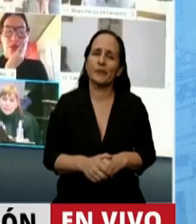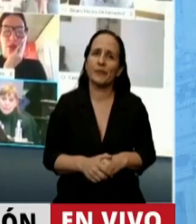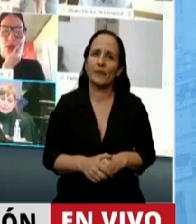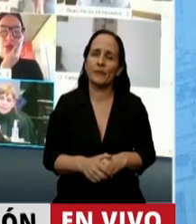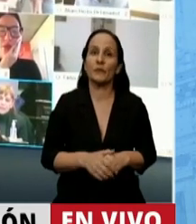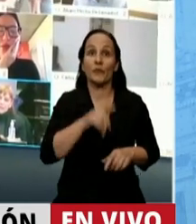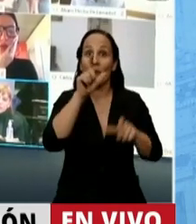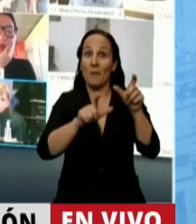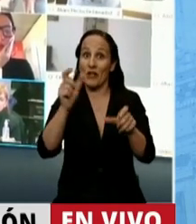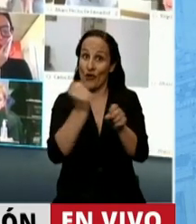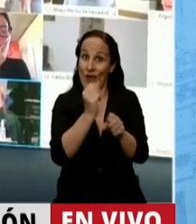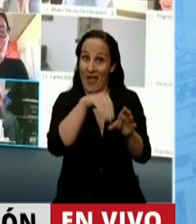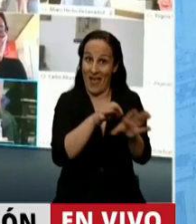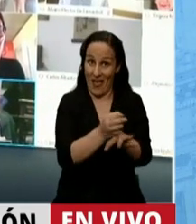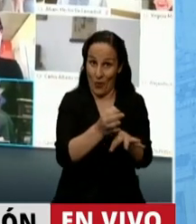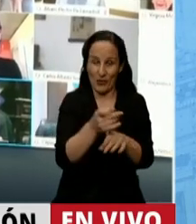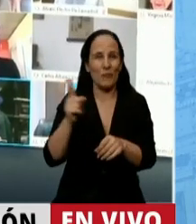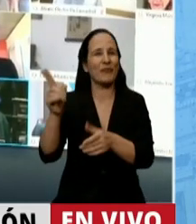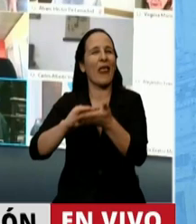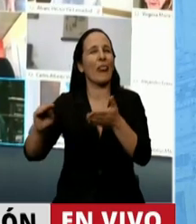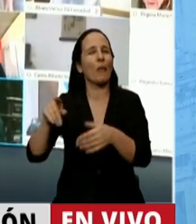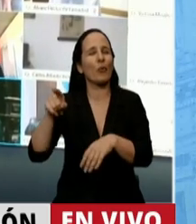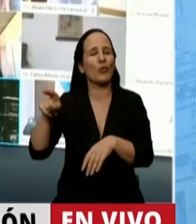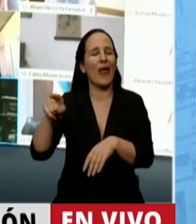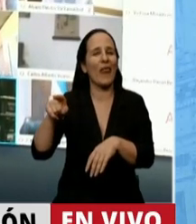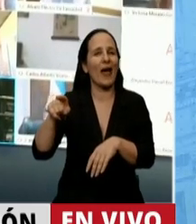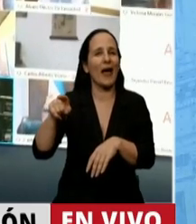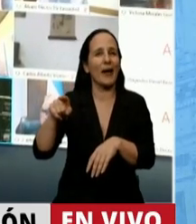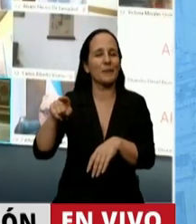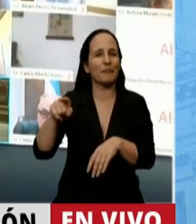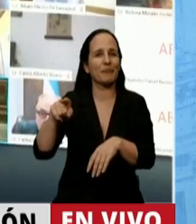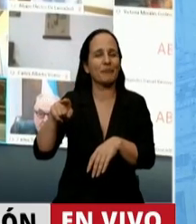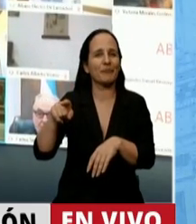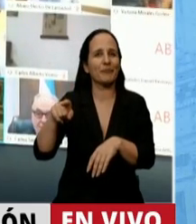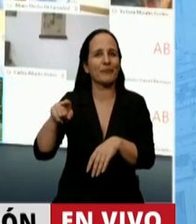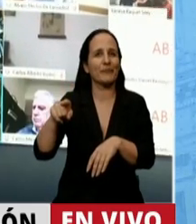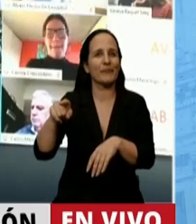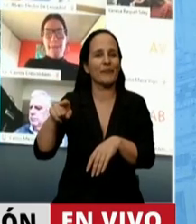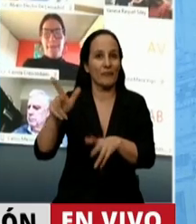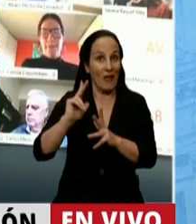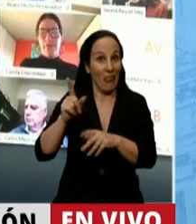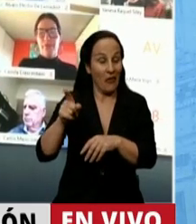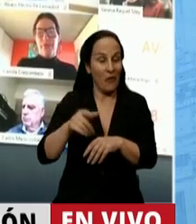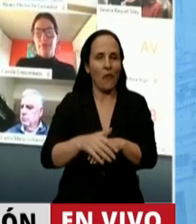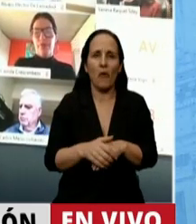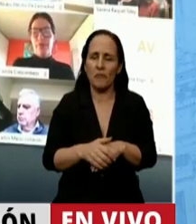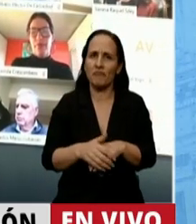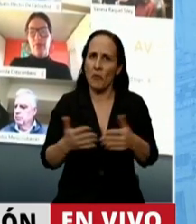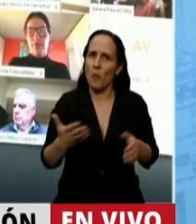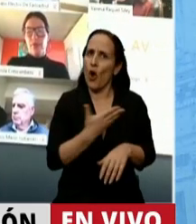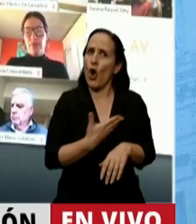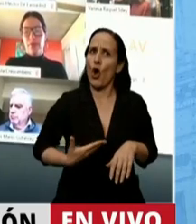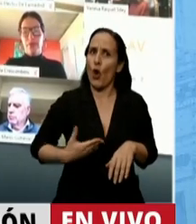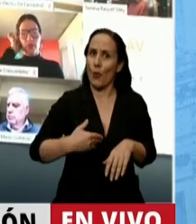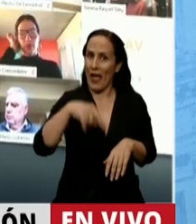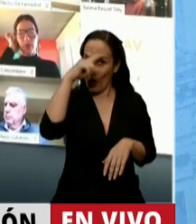de educación que hacía referencia a la diputada... El Gobierno Nacional tiene